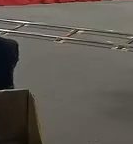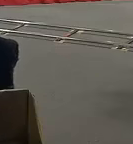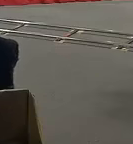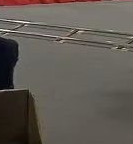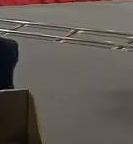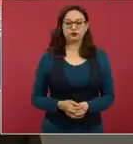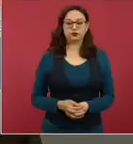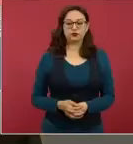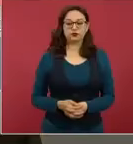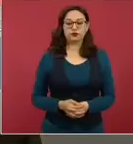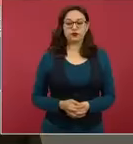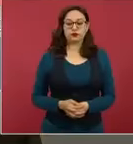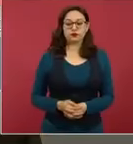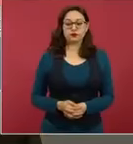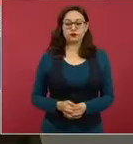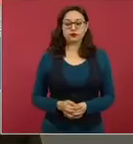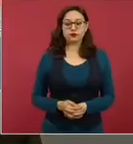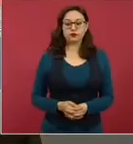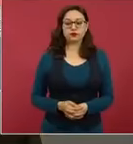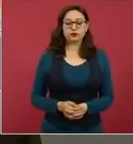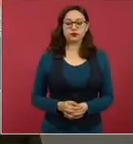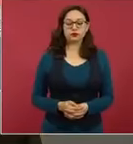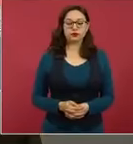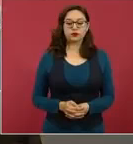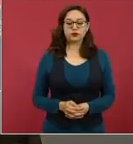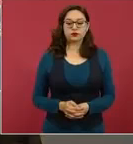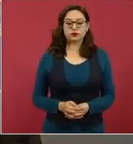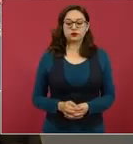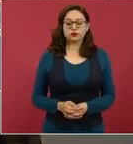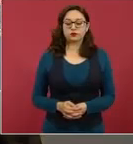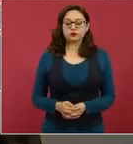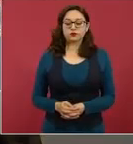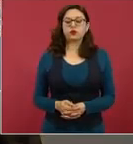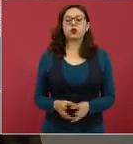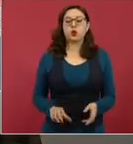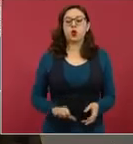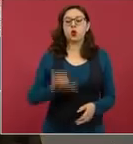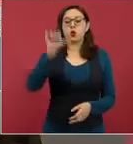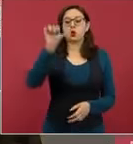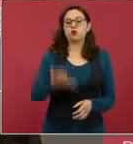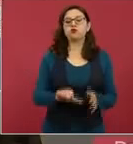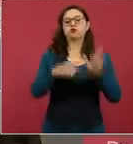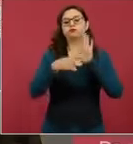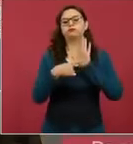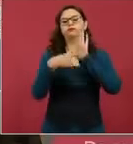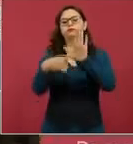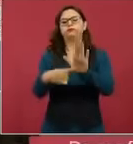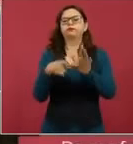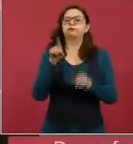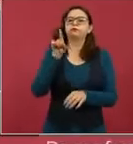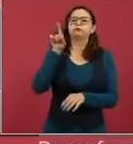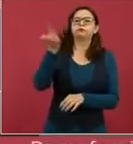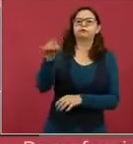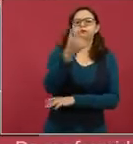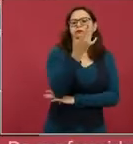del proyecto del Bosque de Chapultepec. Es